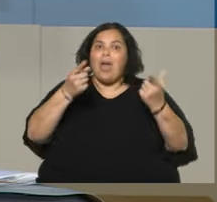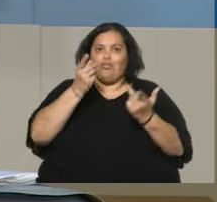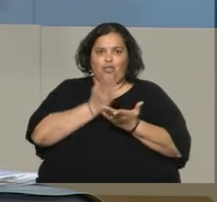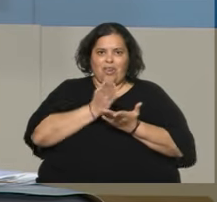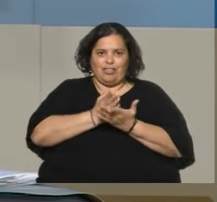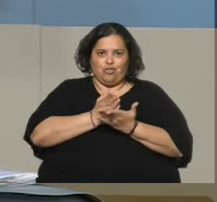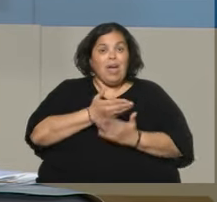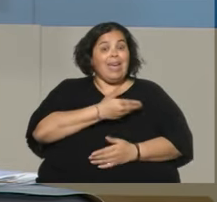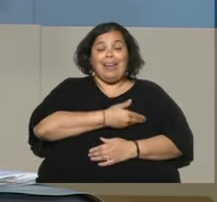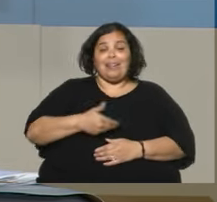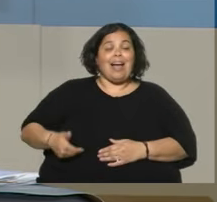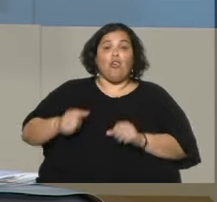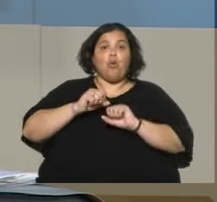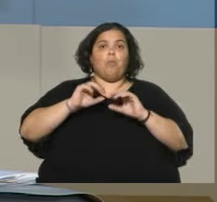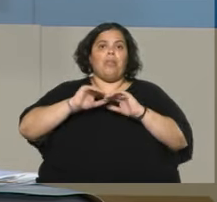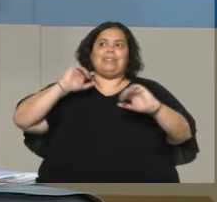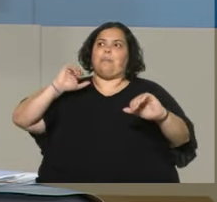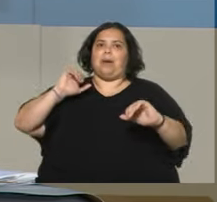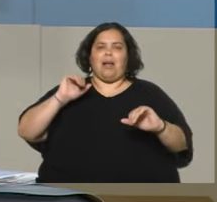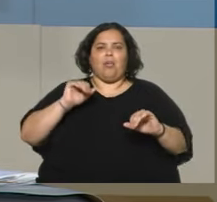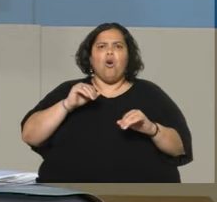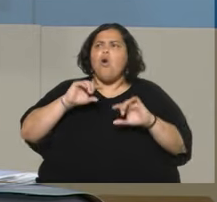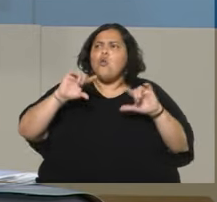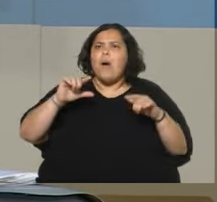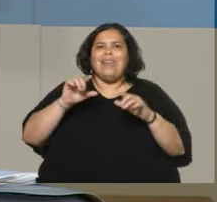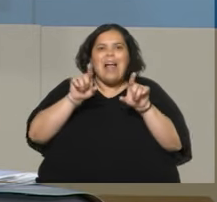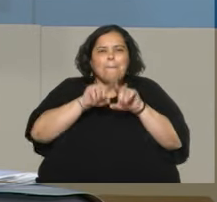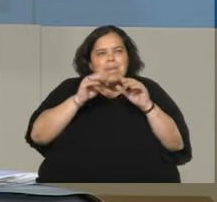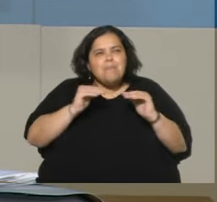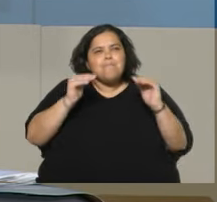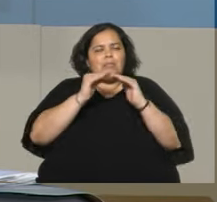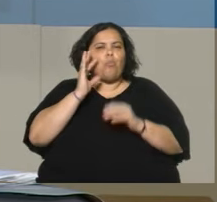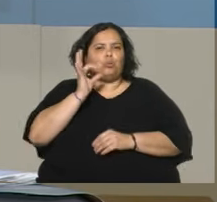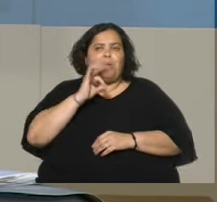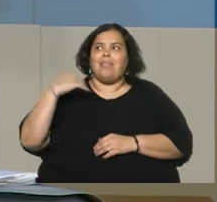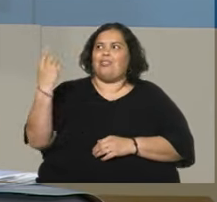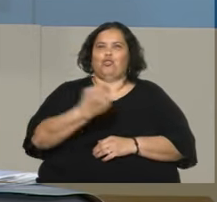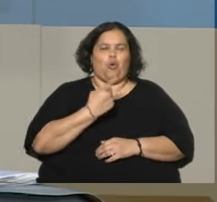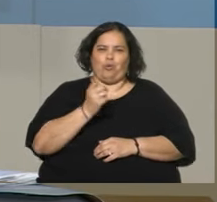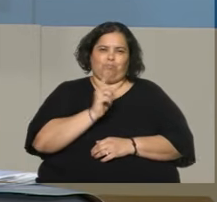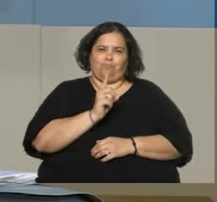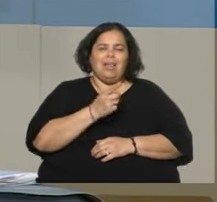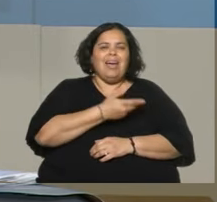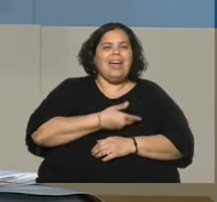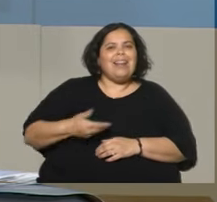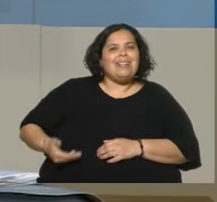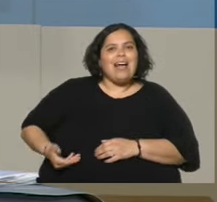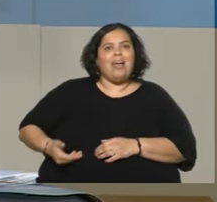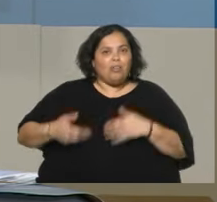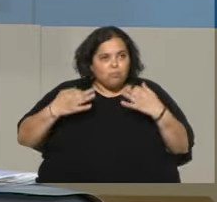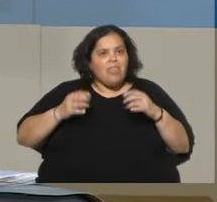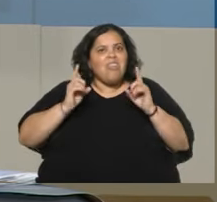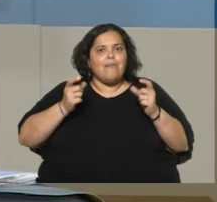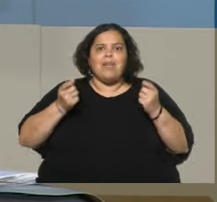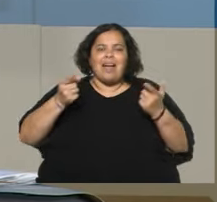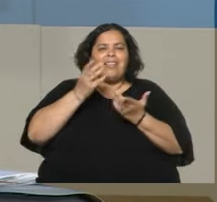no se puede deslindar. No todos tenemos las mismas oportunidades. No es una visión totalitaria, es un Estado eficiente garantizando los derechos.